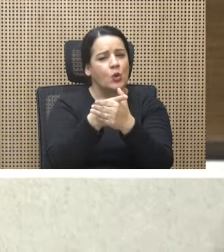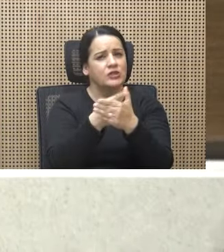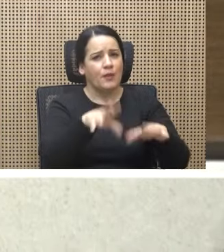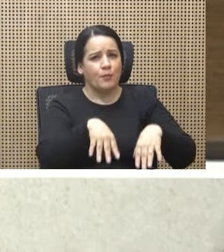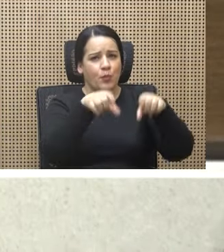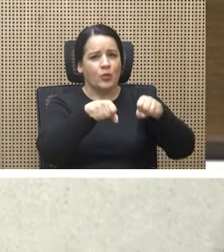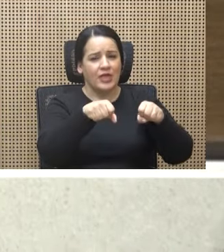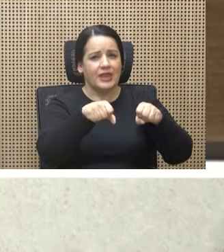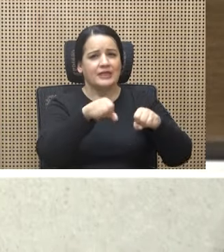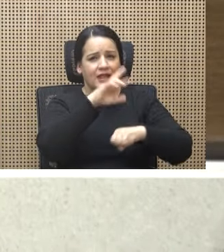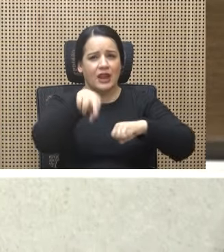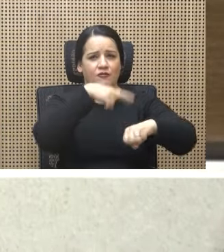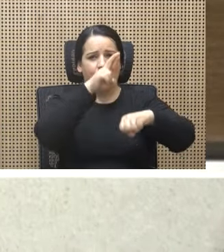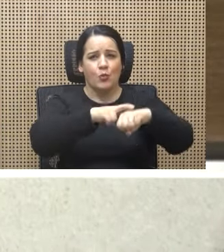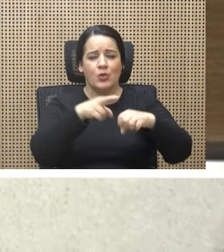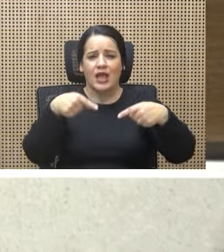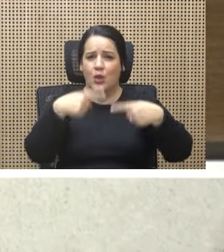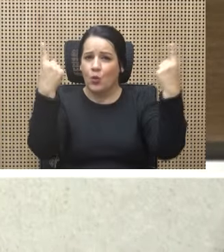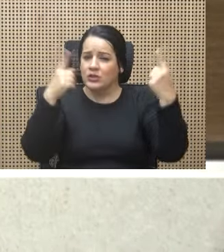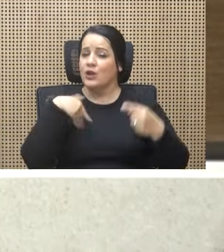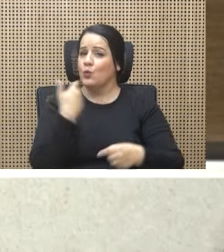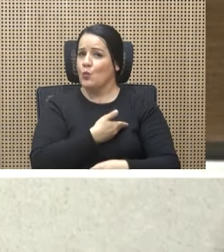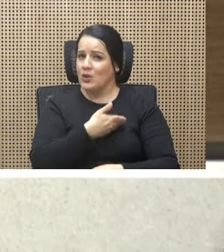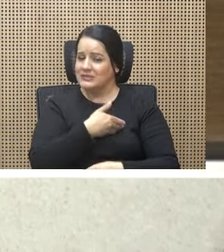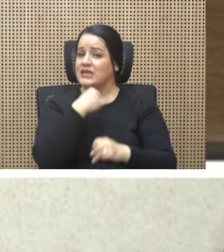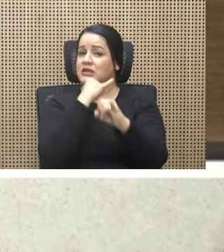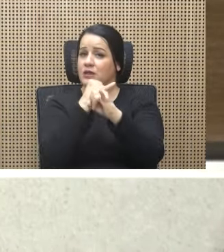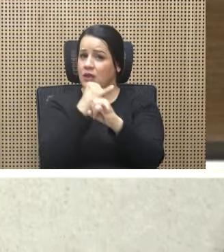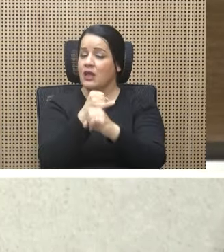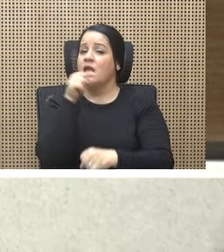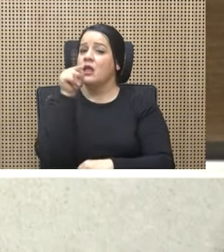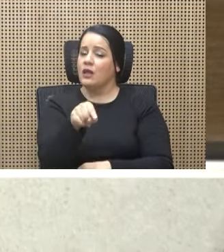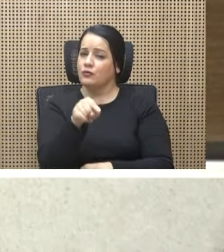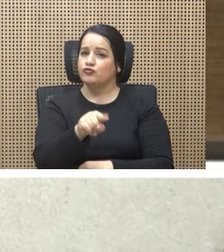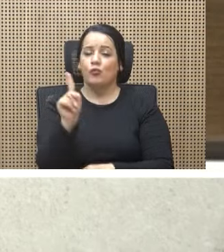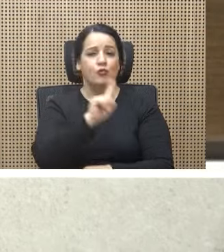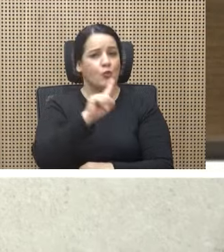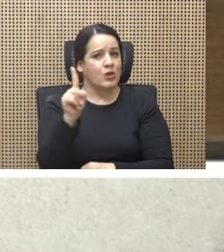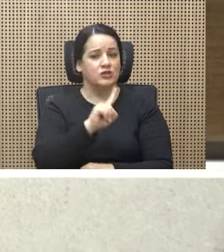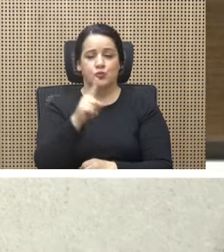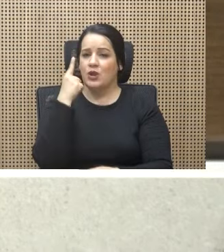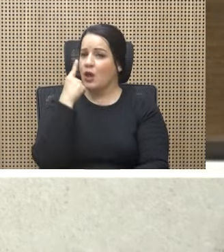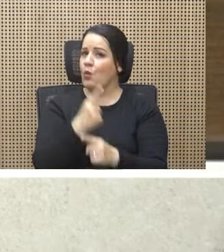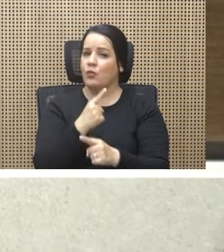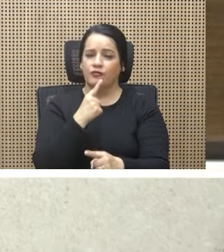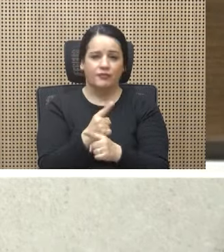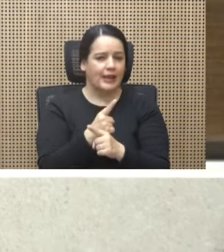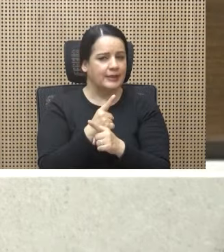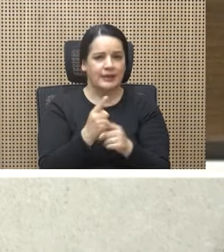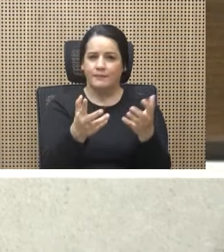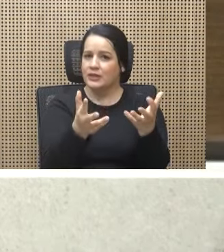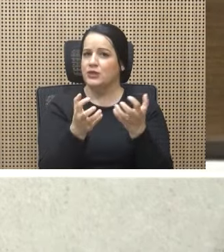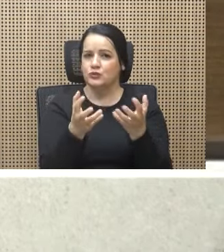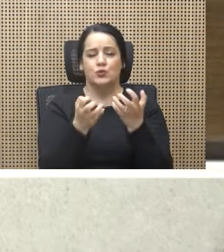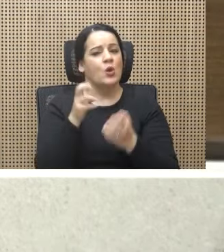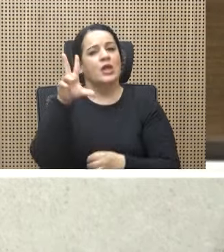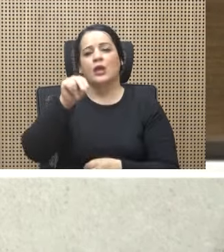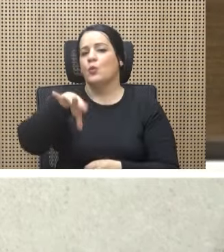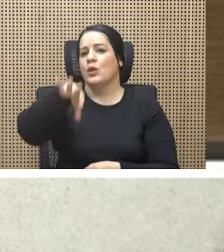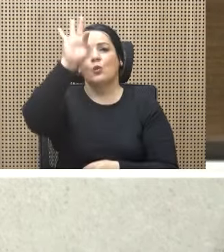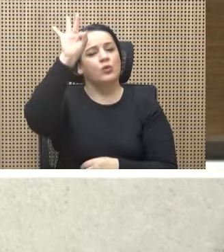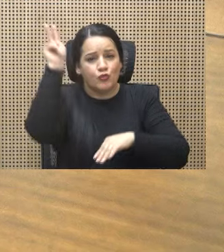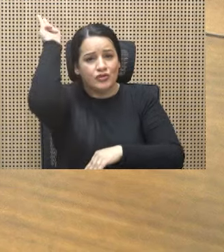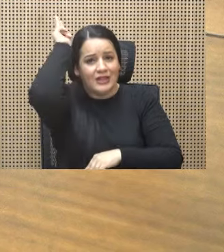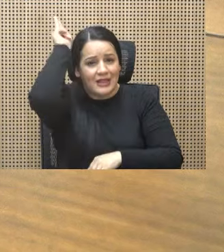institucionalidad es una vana pretensión que no encontrará terreno fértil en este